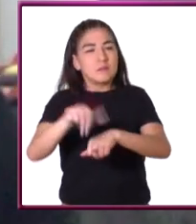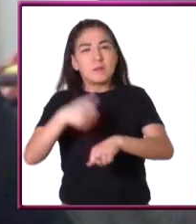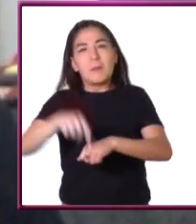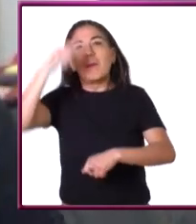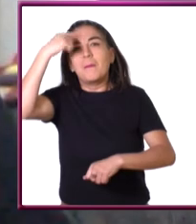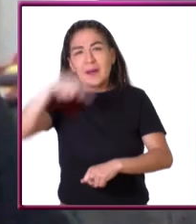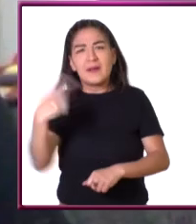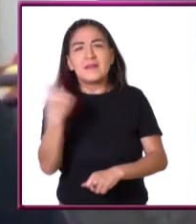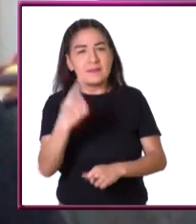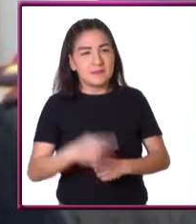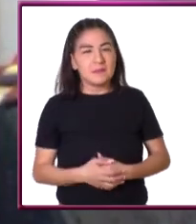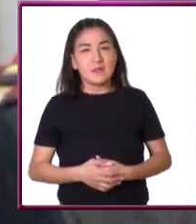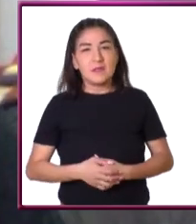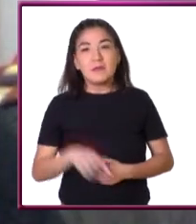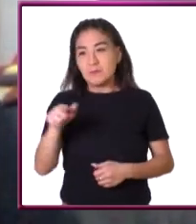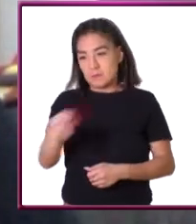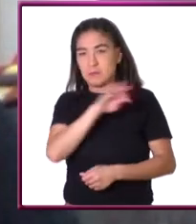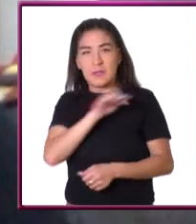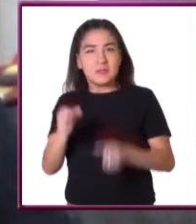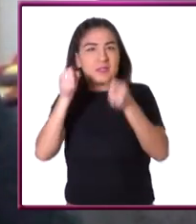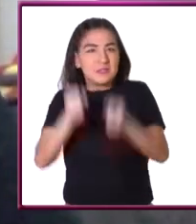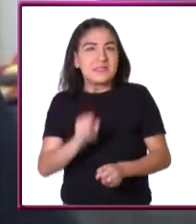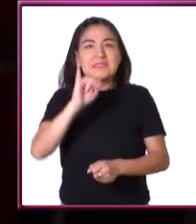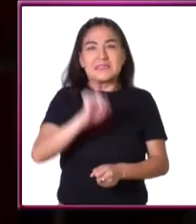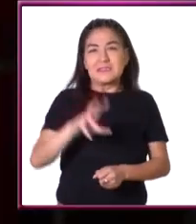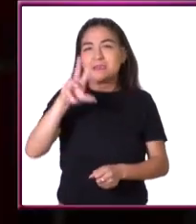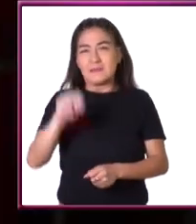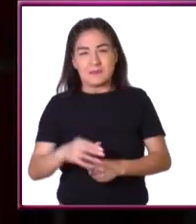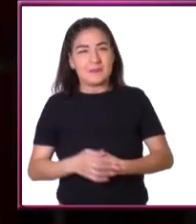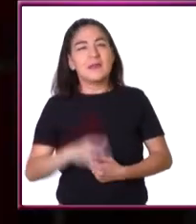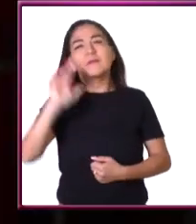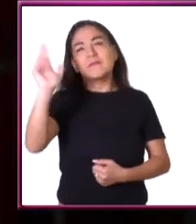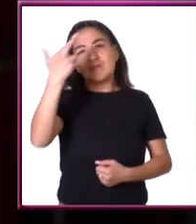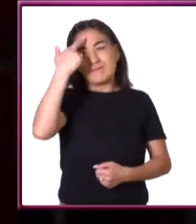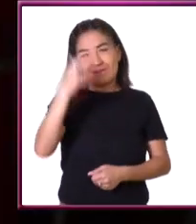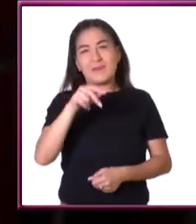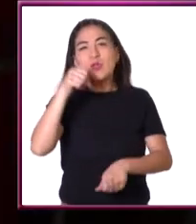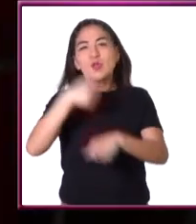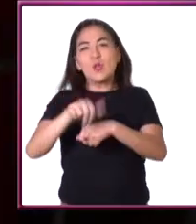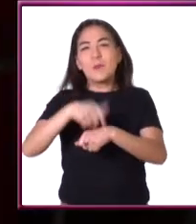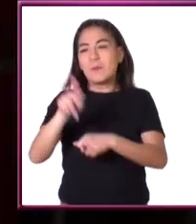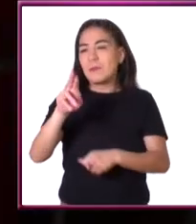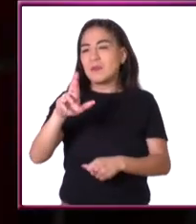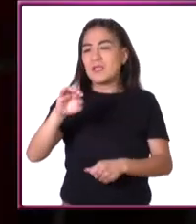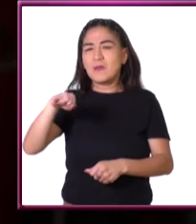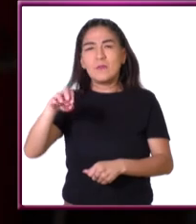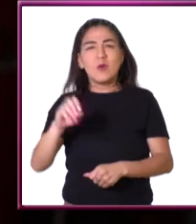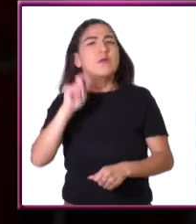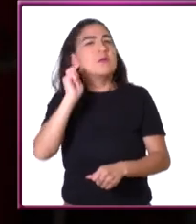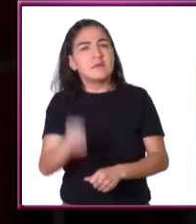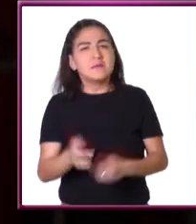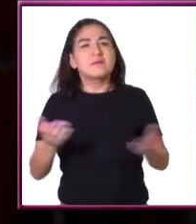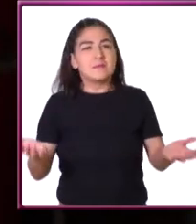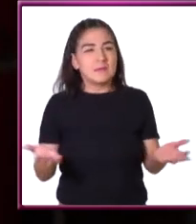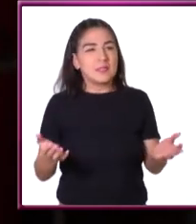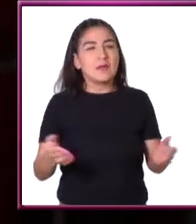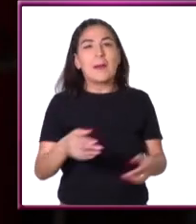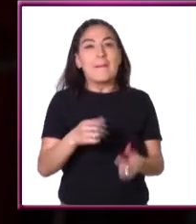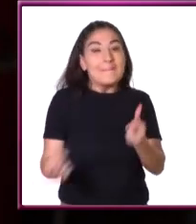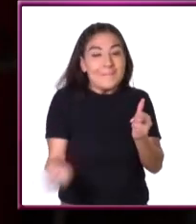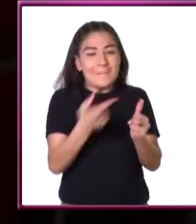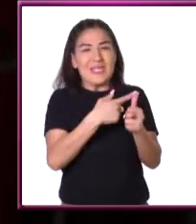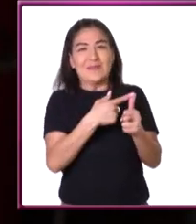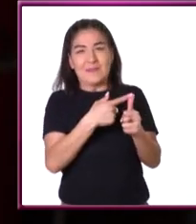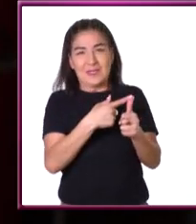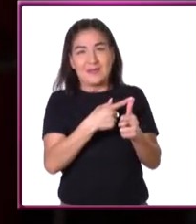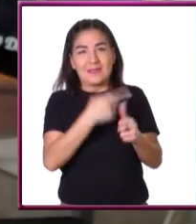otros números primos para ver si son factorizables o no. Como recordemos el número primo se le llama primo porque se le conoce